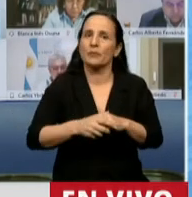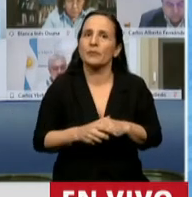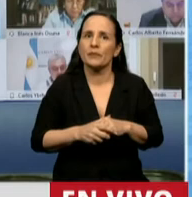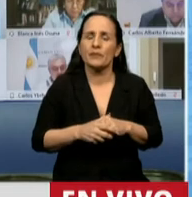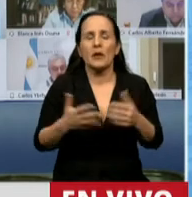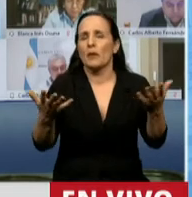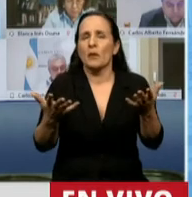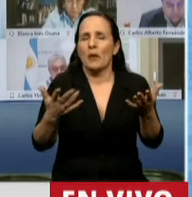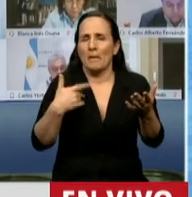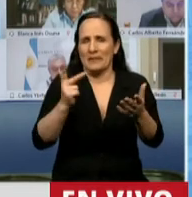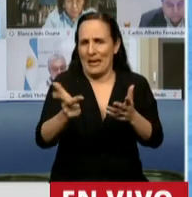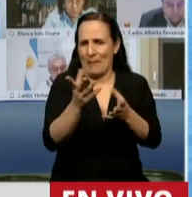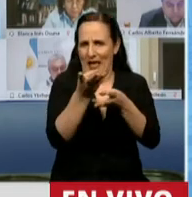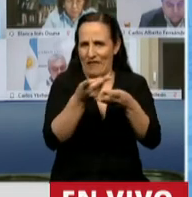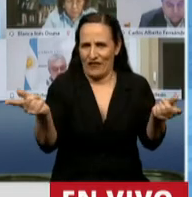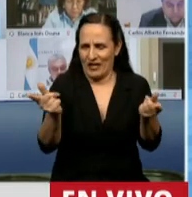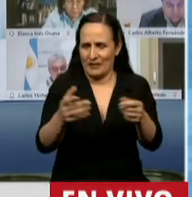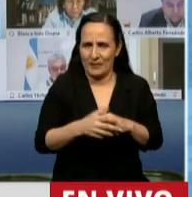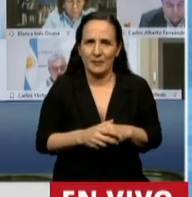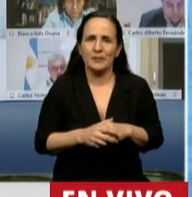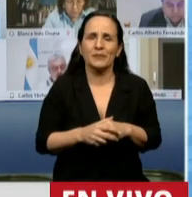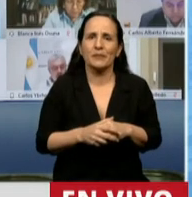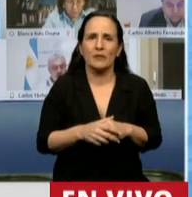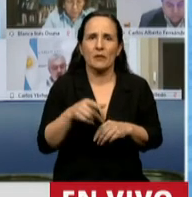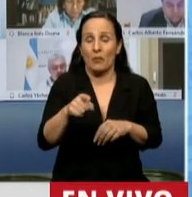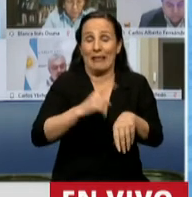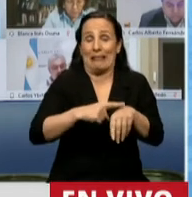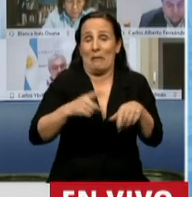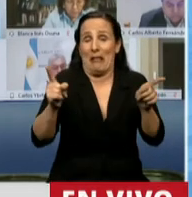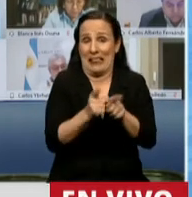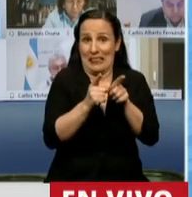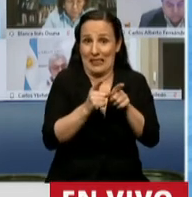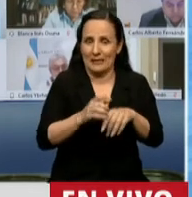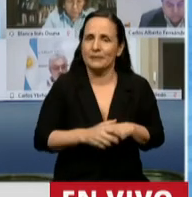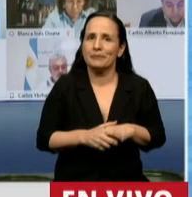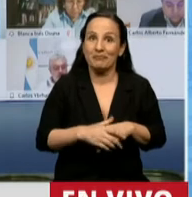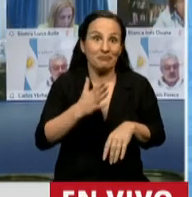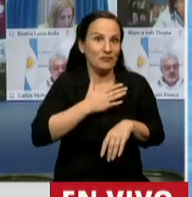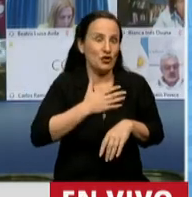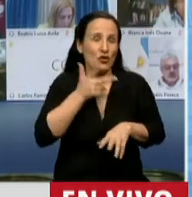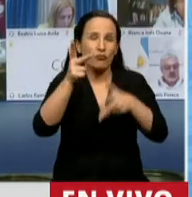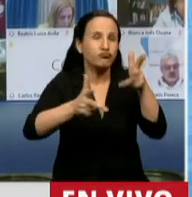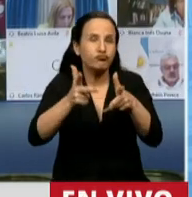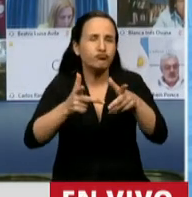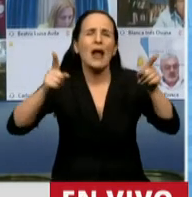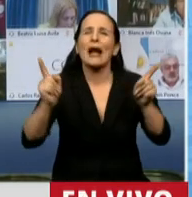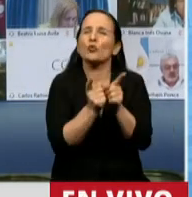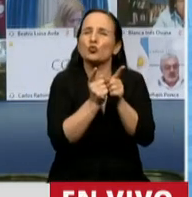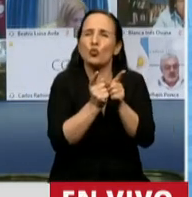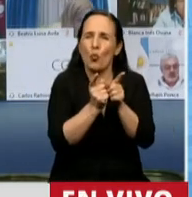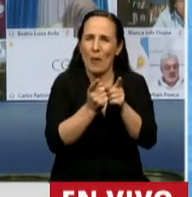En definitiva, para ir cerrando, señor presidente, porque no corto tiempo, yo acá hice un resumen. Acá